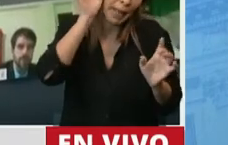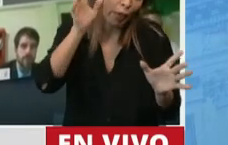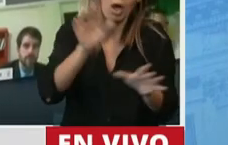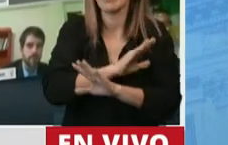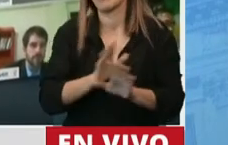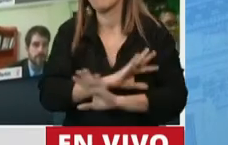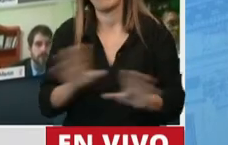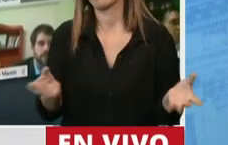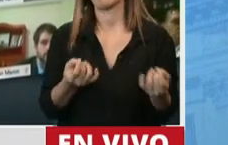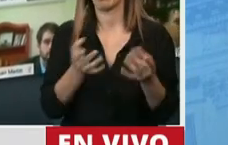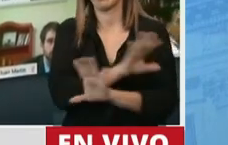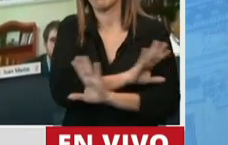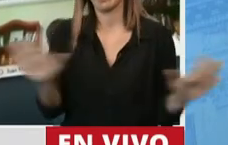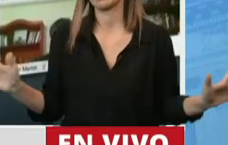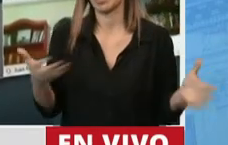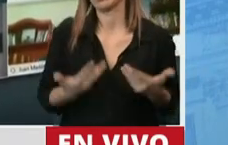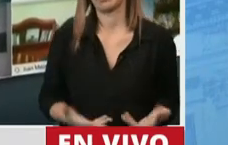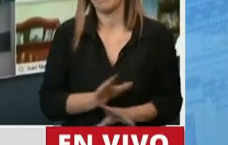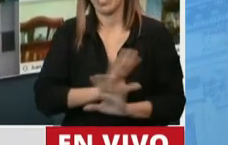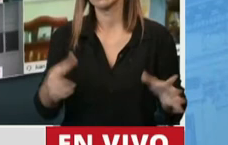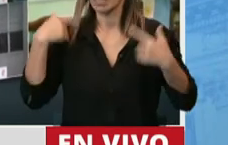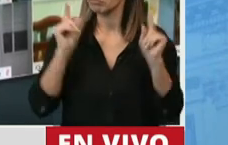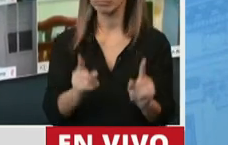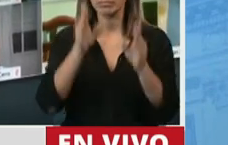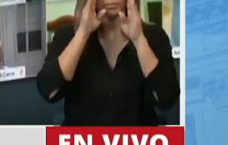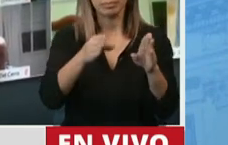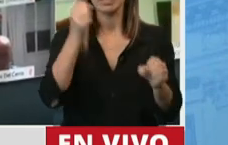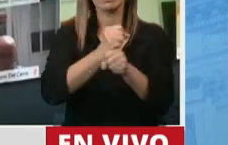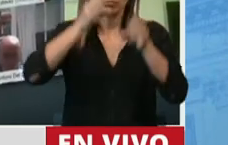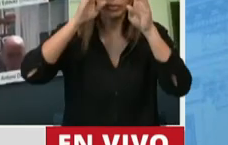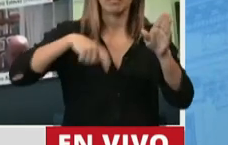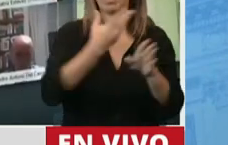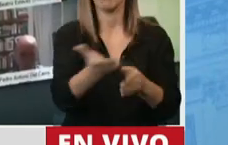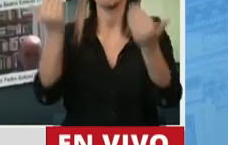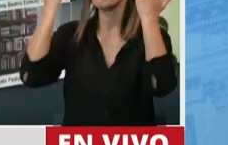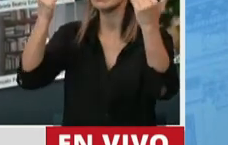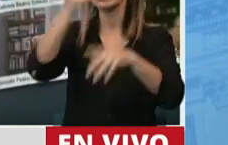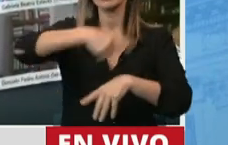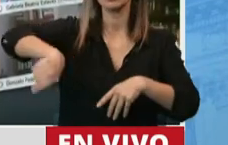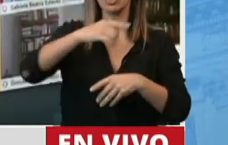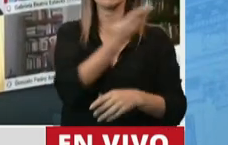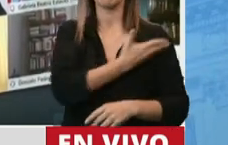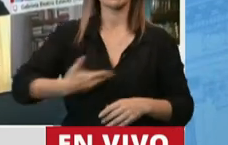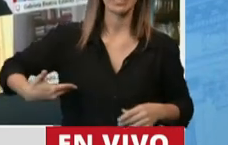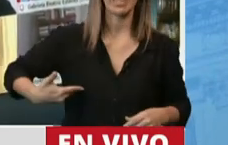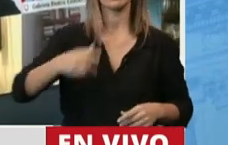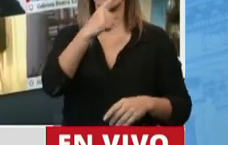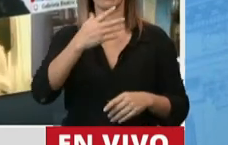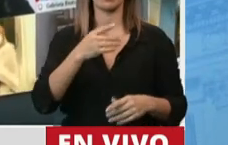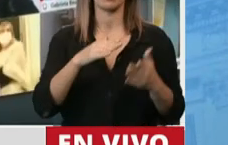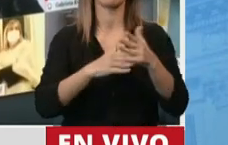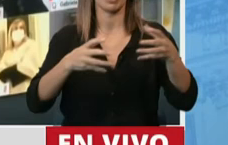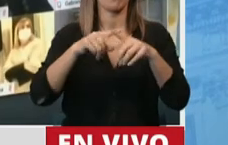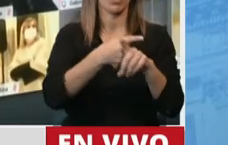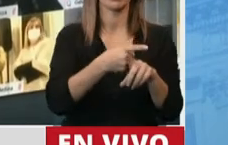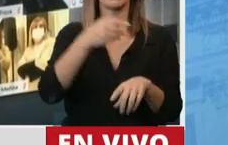dejémonos de joder los políticos, pongámonos a laburar de cara a la sociedad, felicitaciones a nuestro presidente del bloque, Máximo